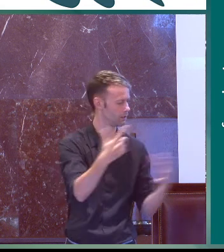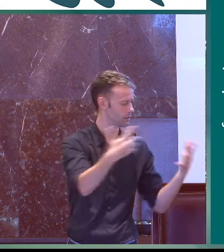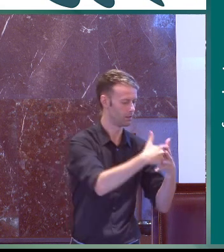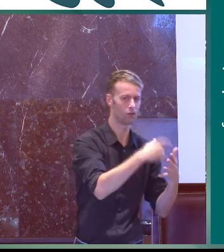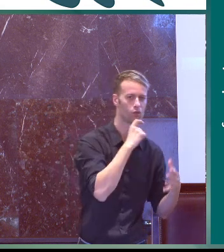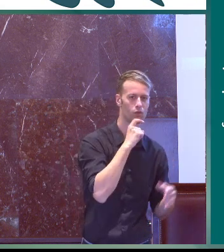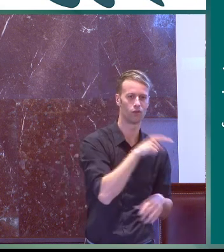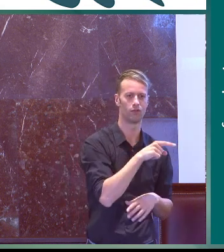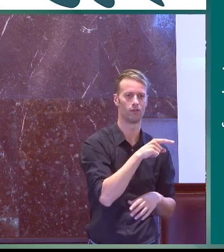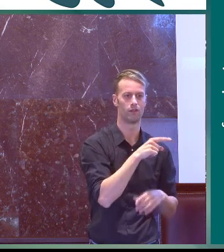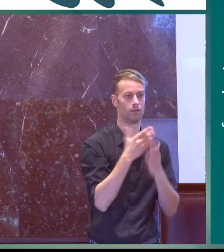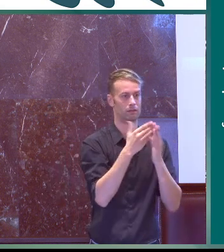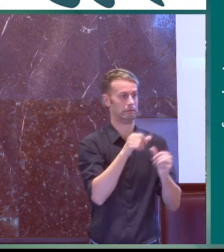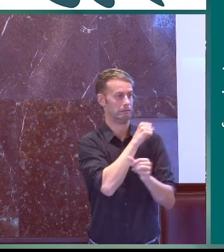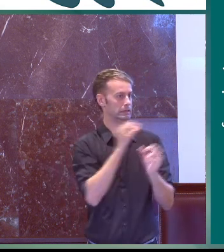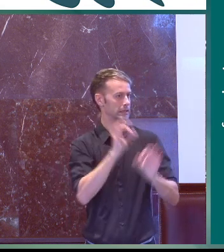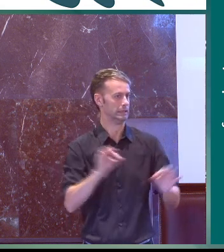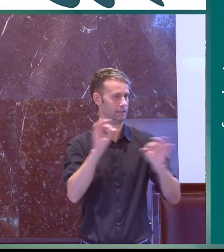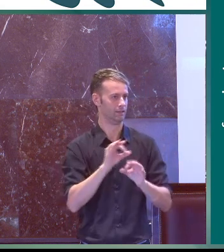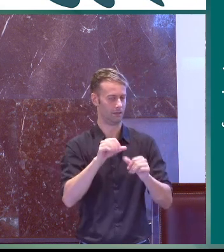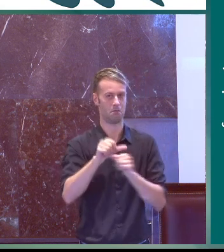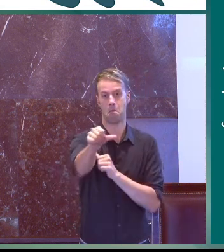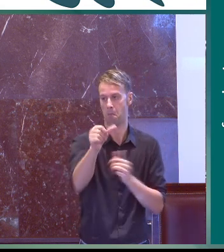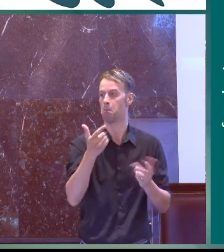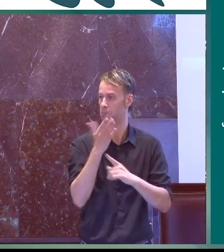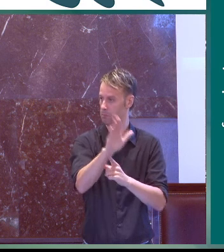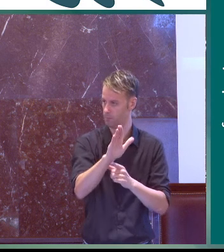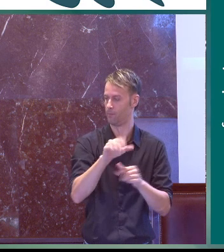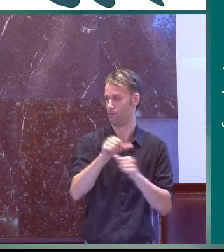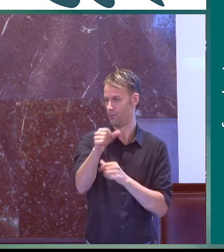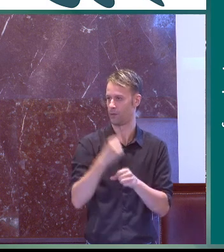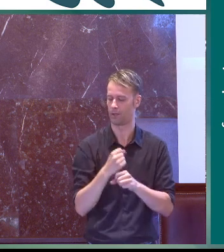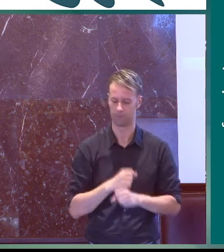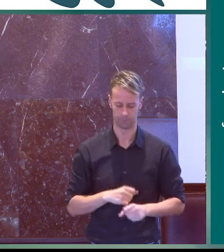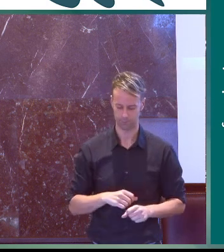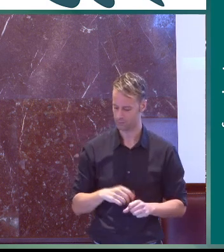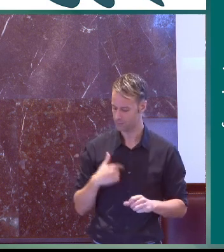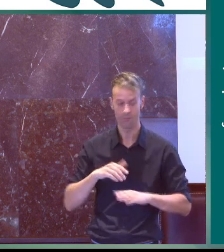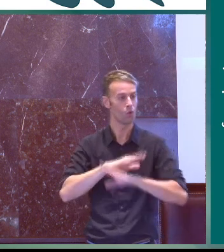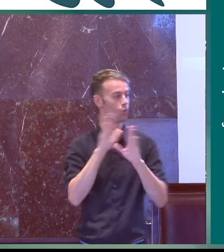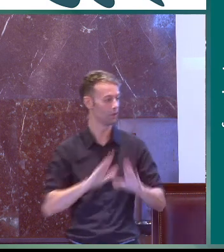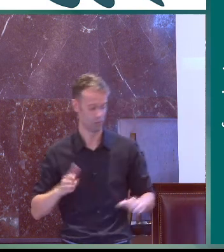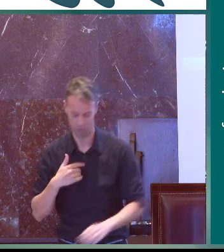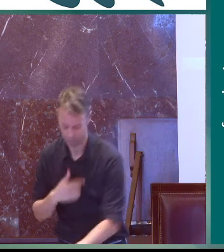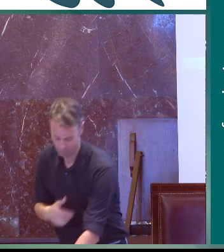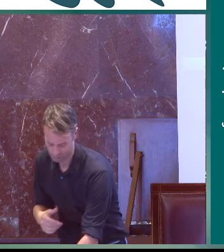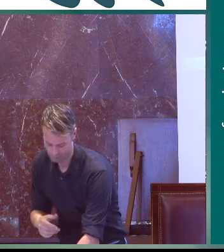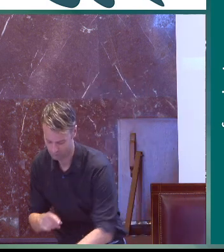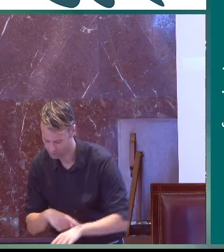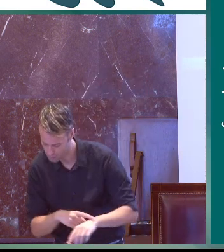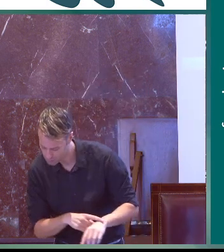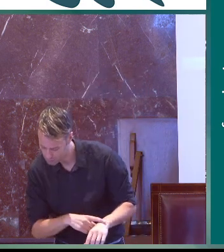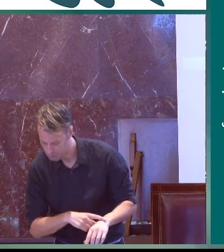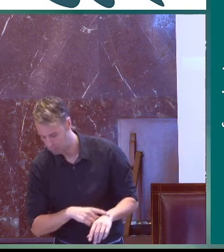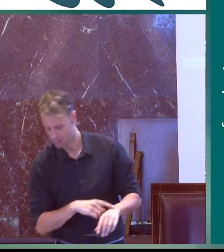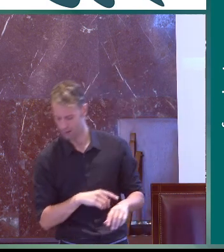relacionen para poder influir en el aprendizaje también es otra propuesta de estudio que lanzo aquí y por